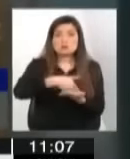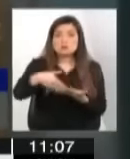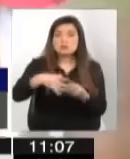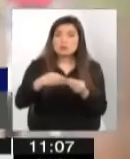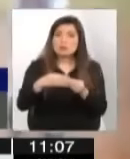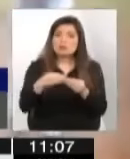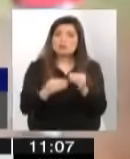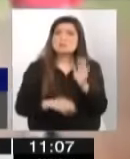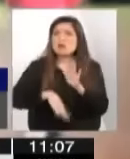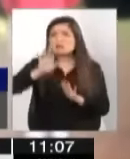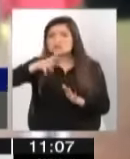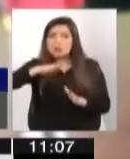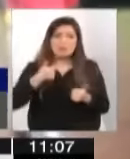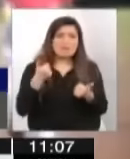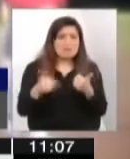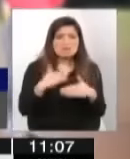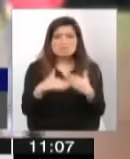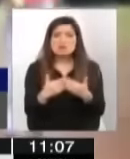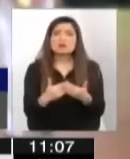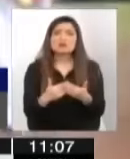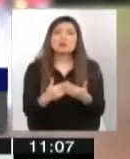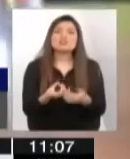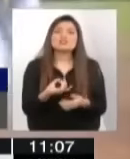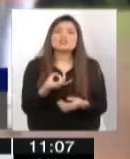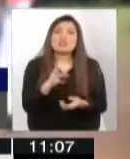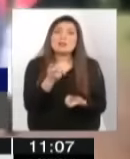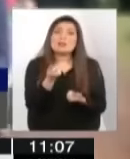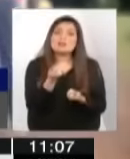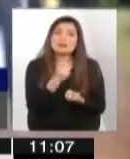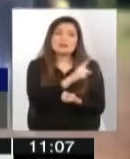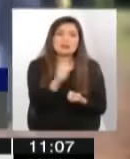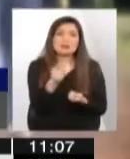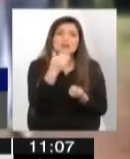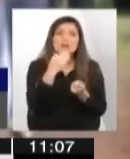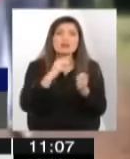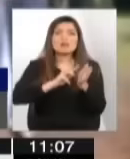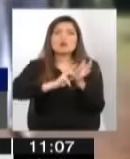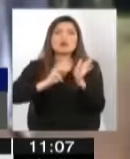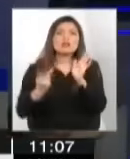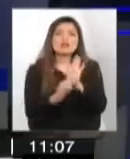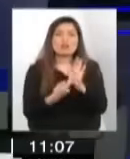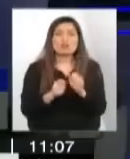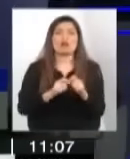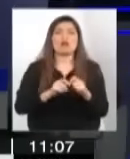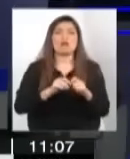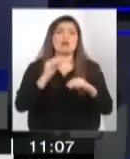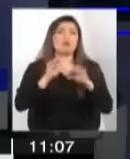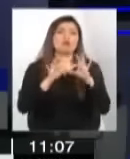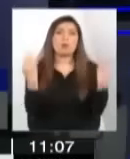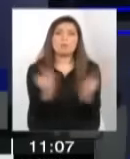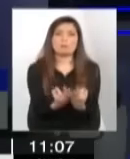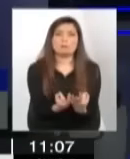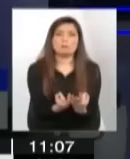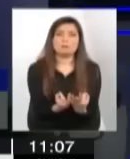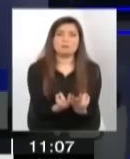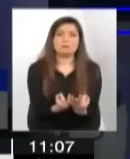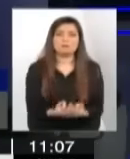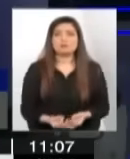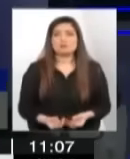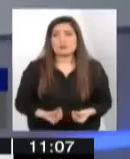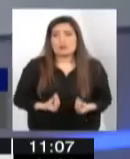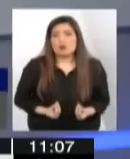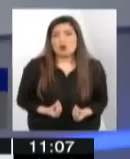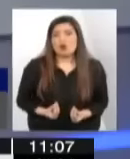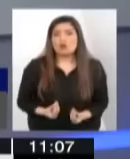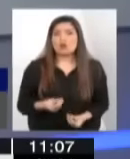andaríamos bien. Pero no solamente pasa por recursos, pasa por una reforma integral. Así es. Precisamente aquí no solamente tiene que ver